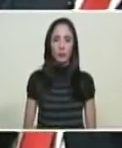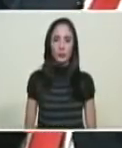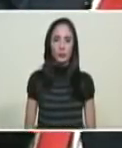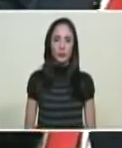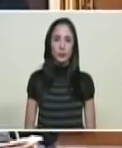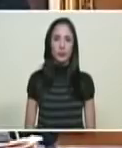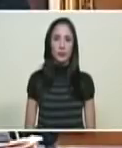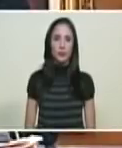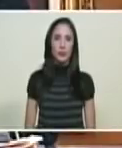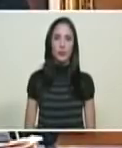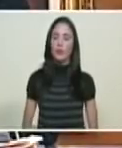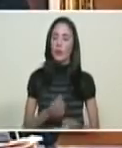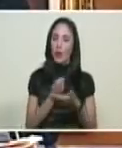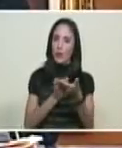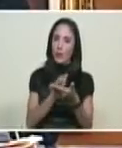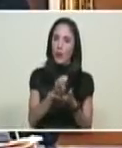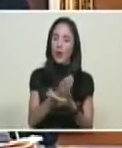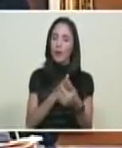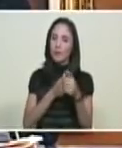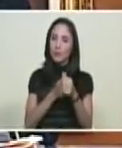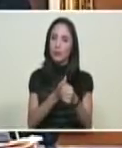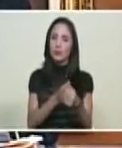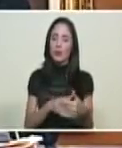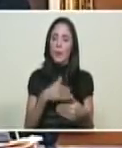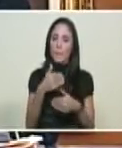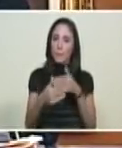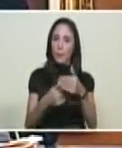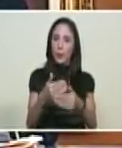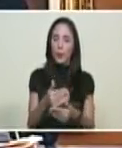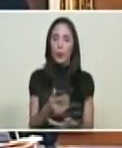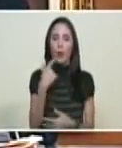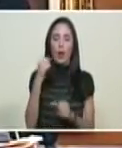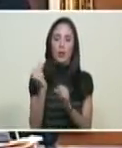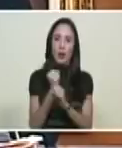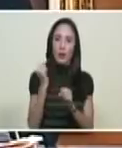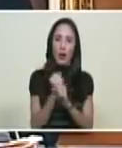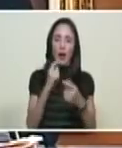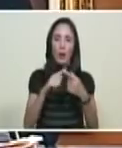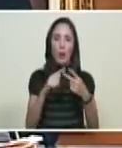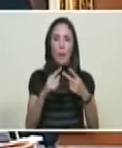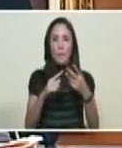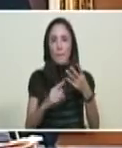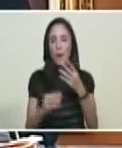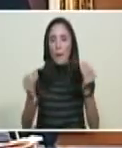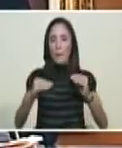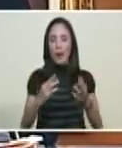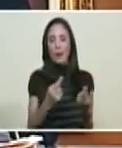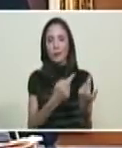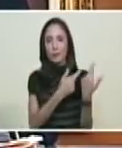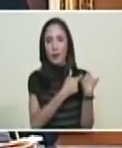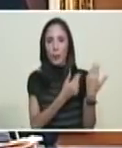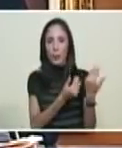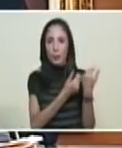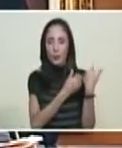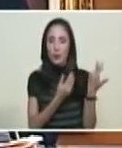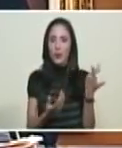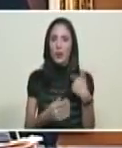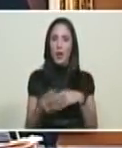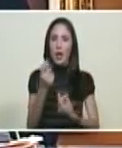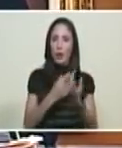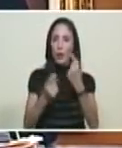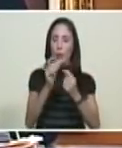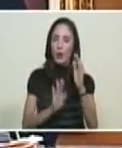continua, perseverante, con el trabajo, con la reestructuración económica,